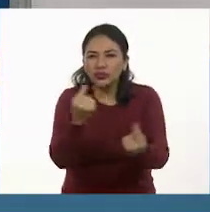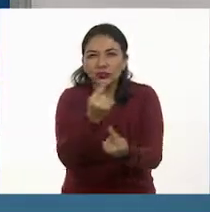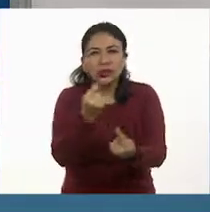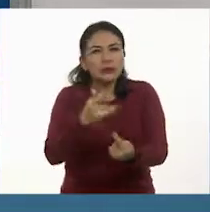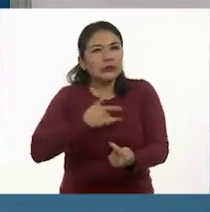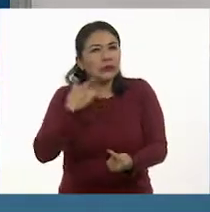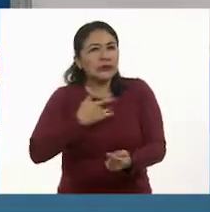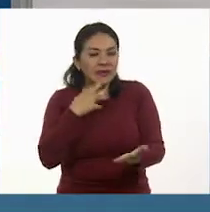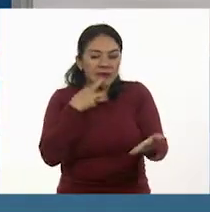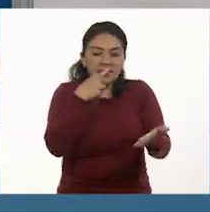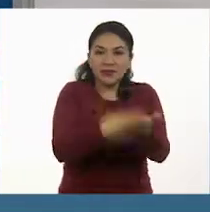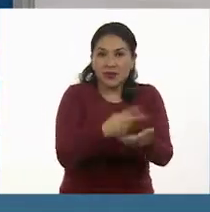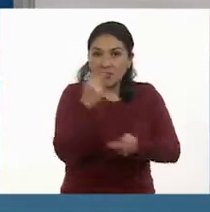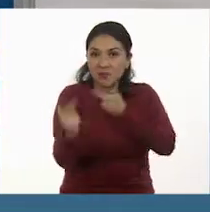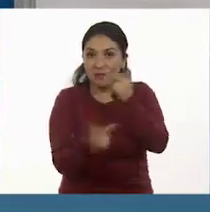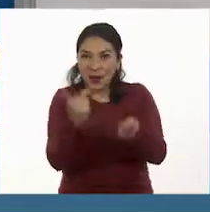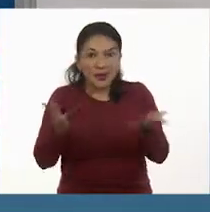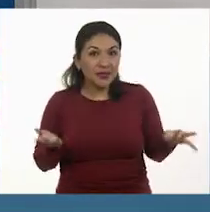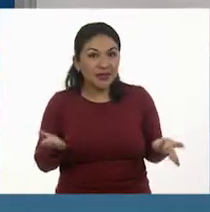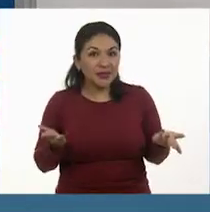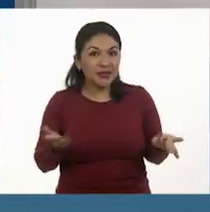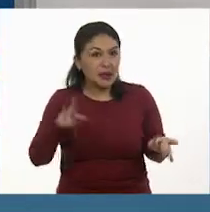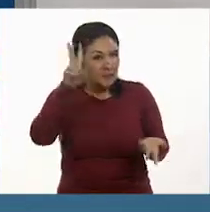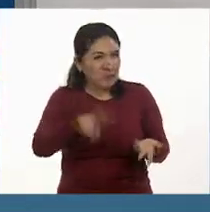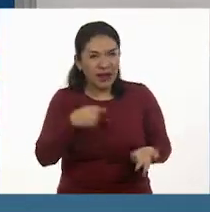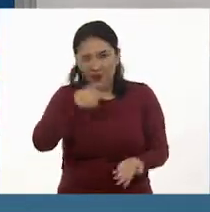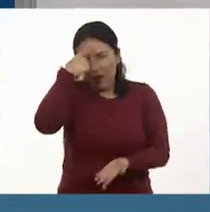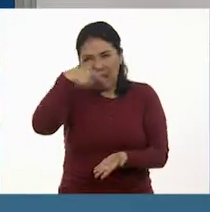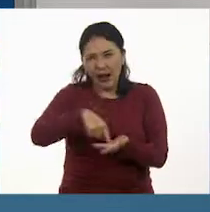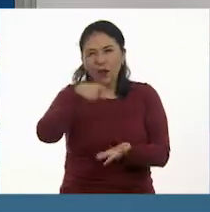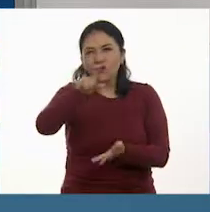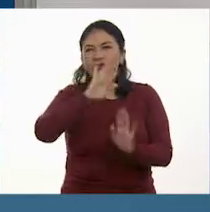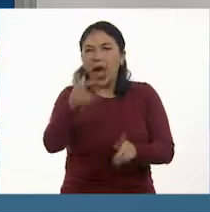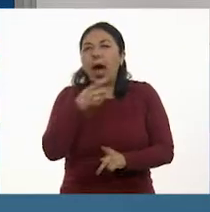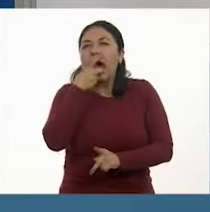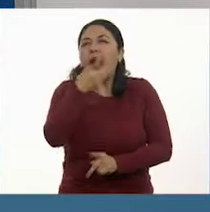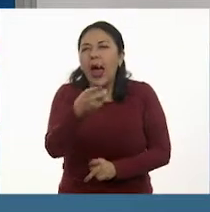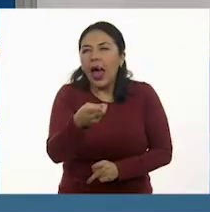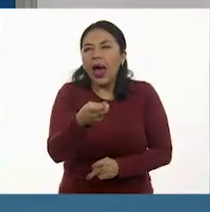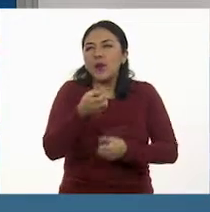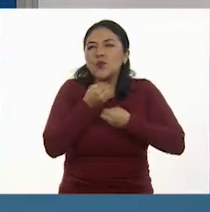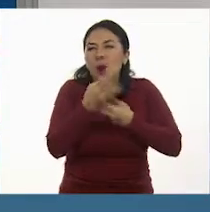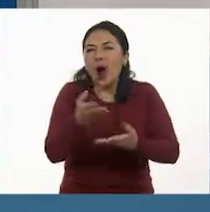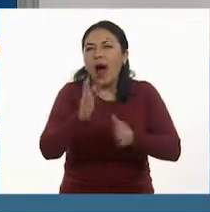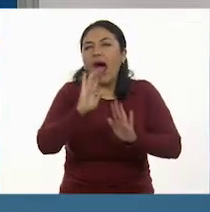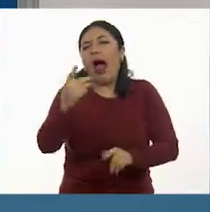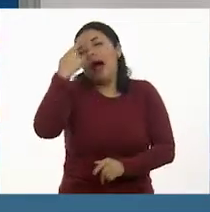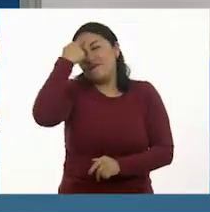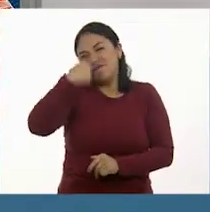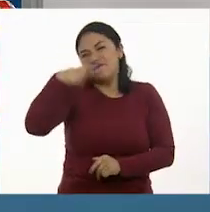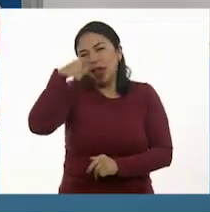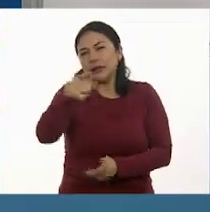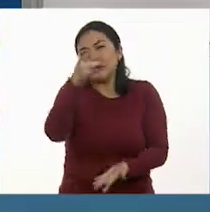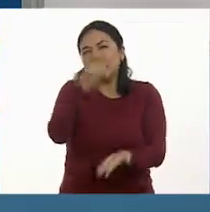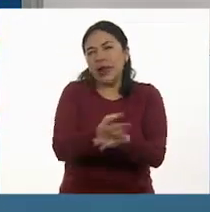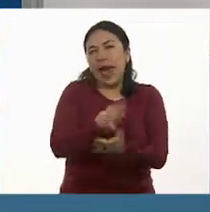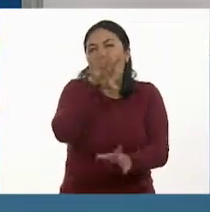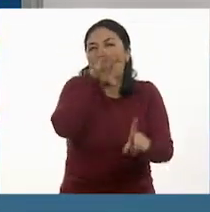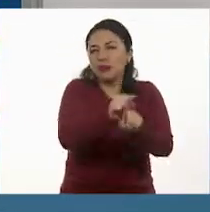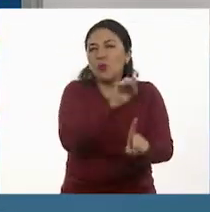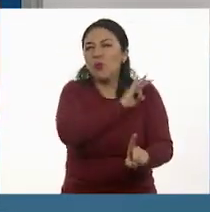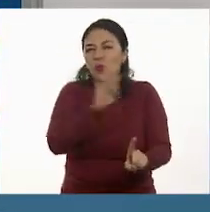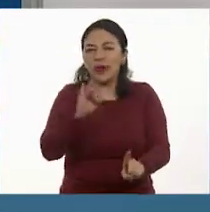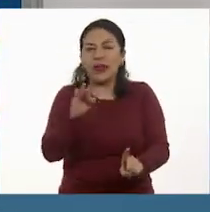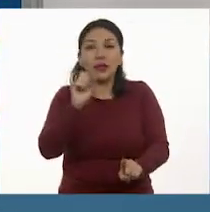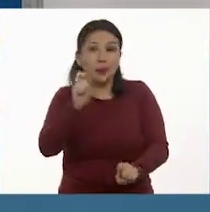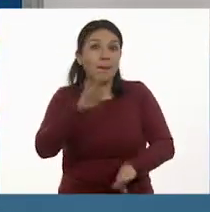contesten estas preguntas, la verdad es que yo creo que ya les diste con este último comentario que hiciste una gran pista y que es